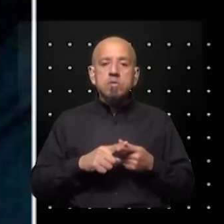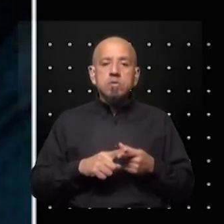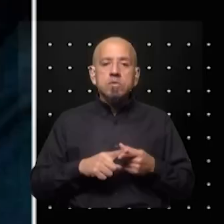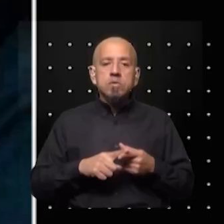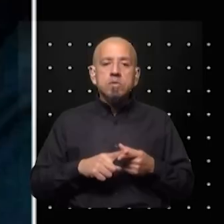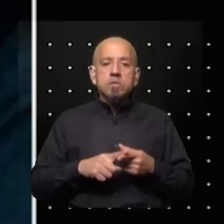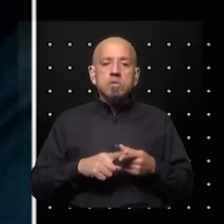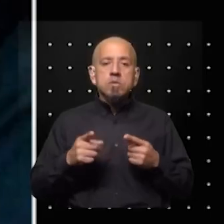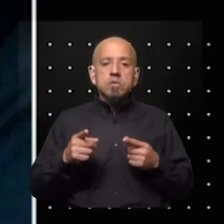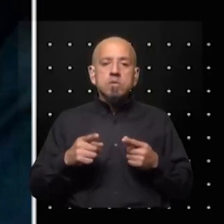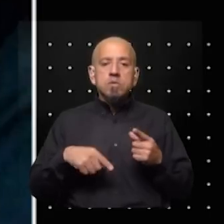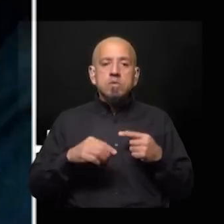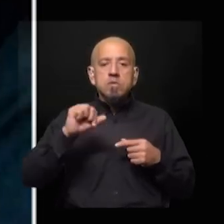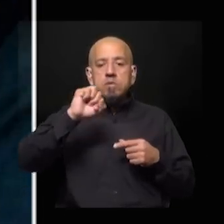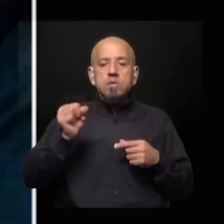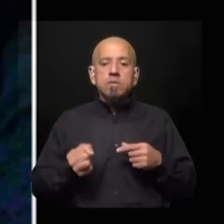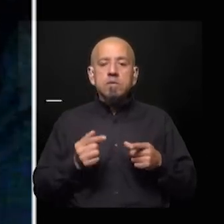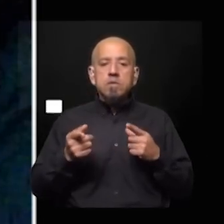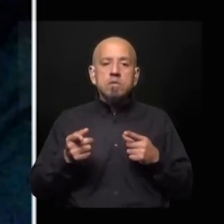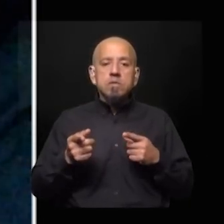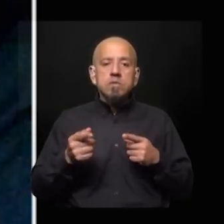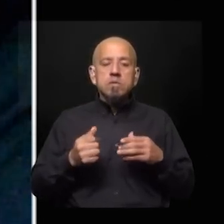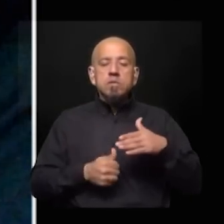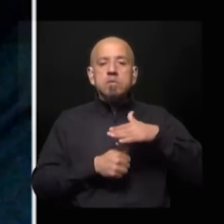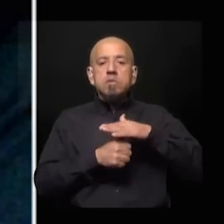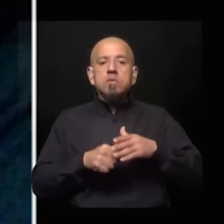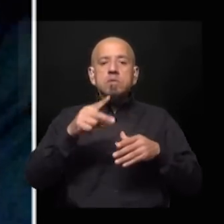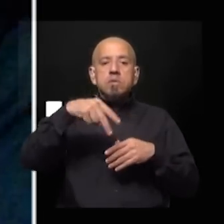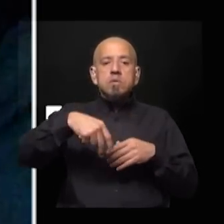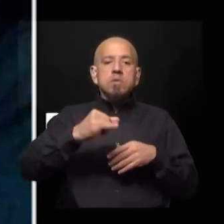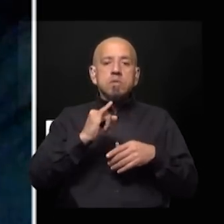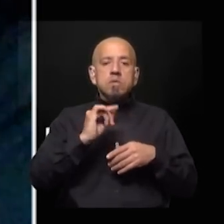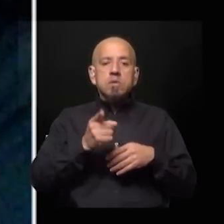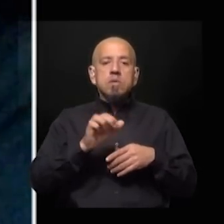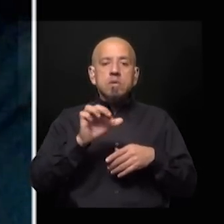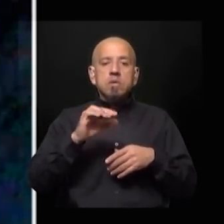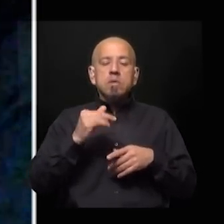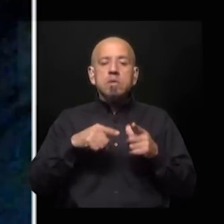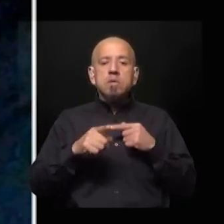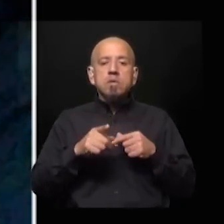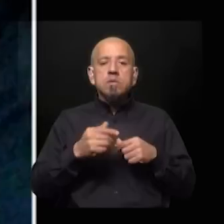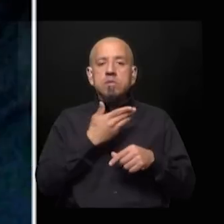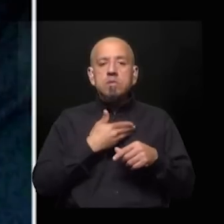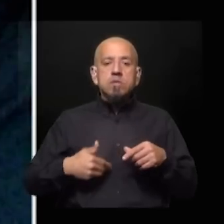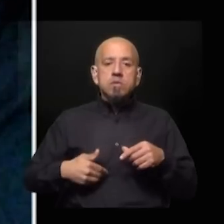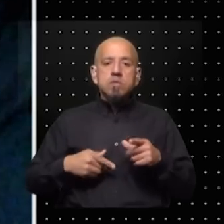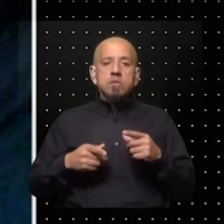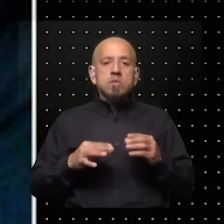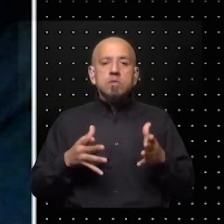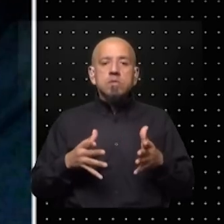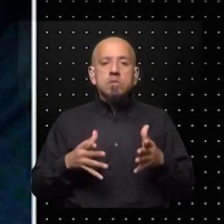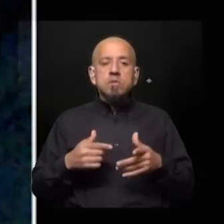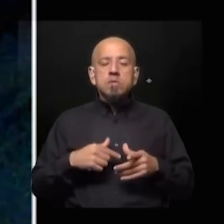Estados digamos de África Occidental liderada por Nigeria para digamos dirigido al gobierno de Níger para que